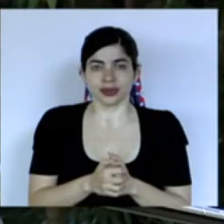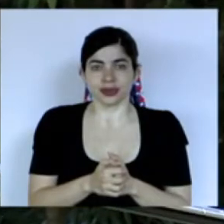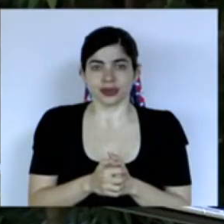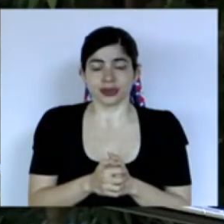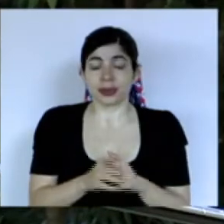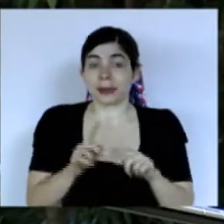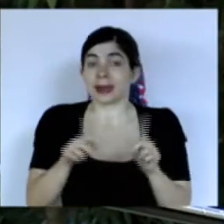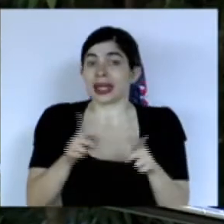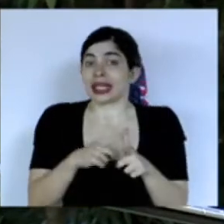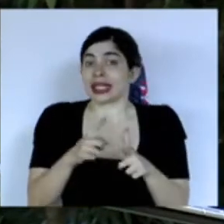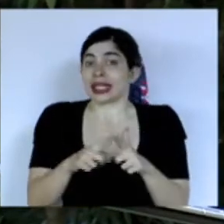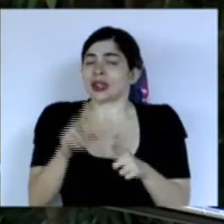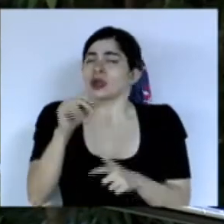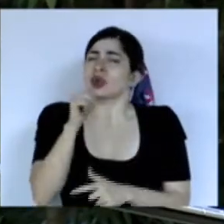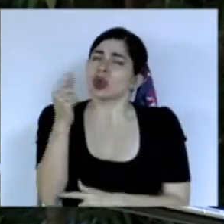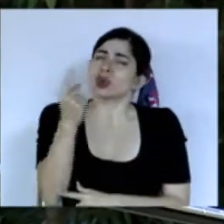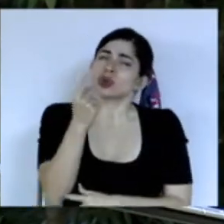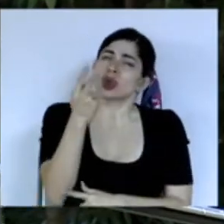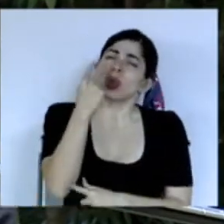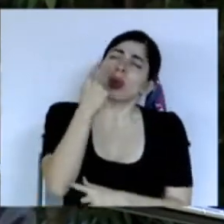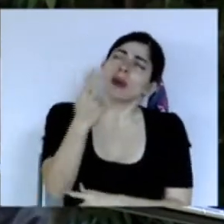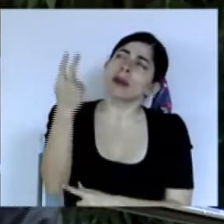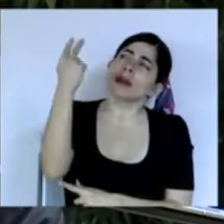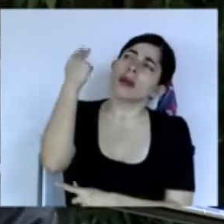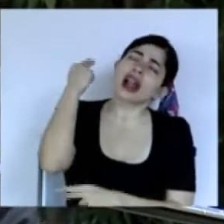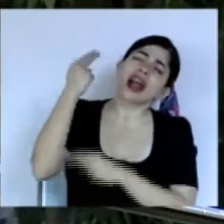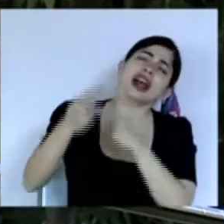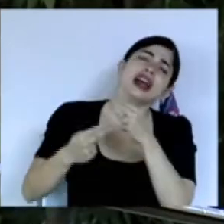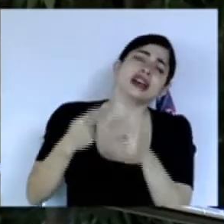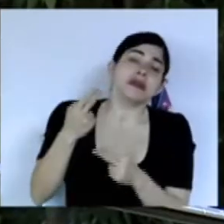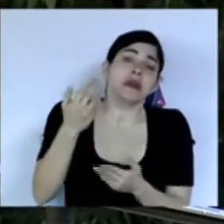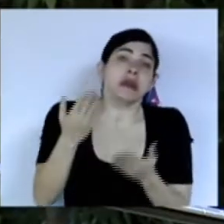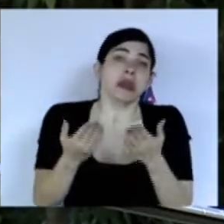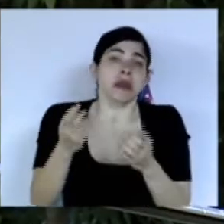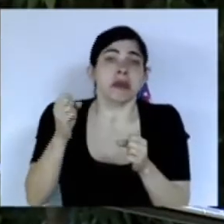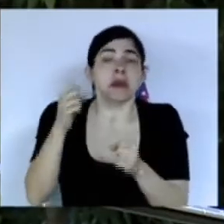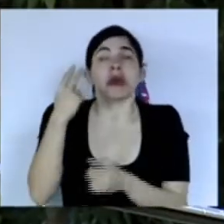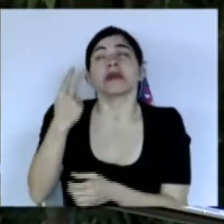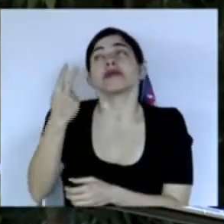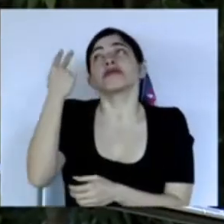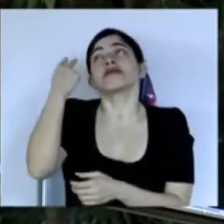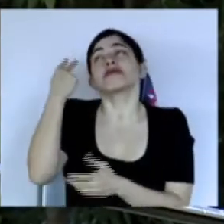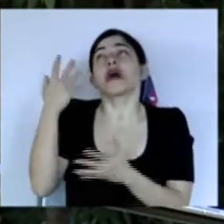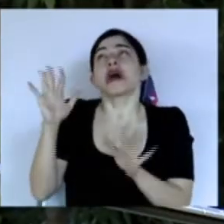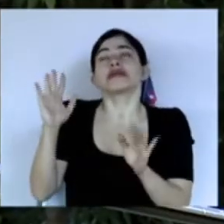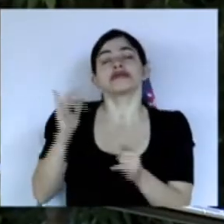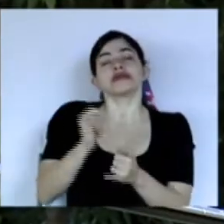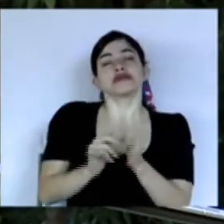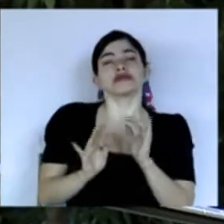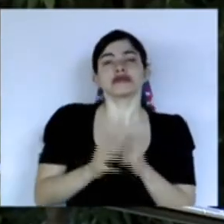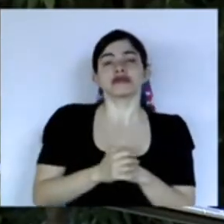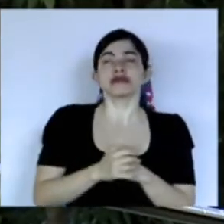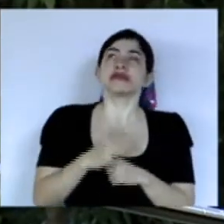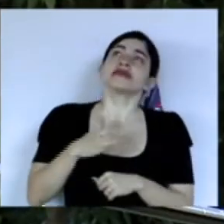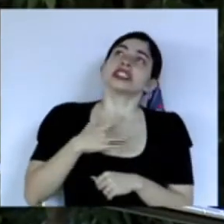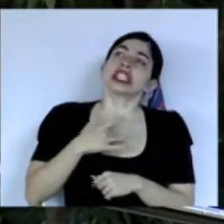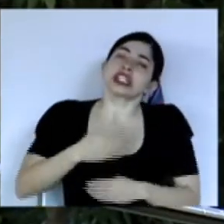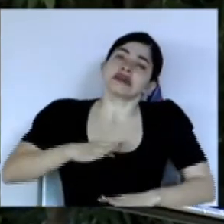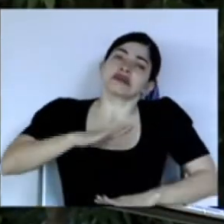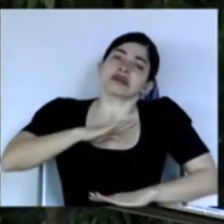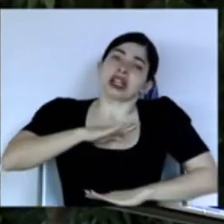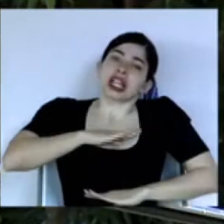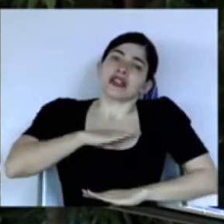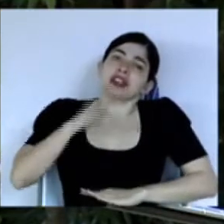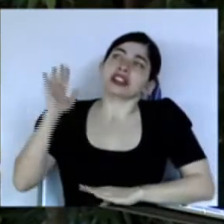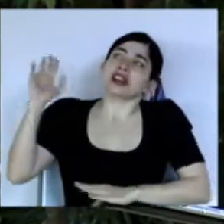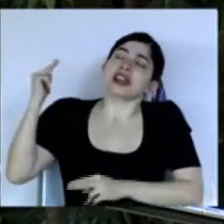pero entonces ya no solo veamos a lo que fue el legado porque podríamos terminar ahí y sentirnos satisfechos de